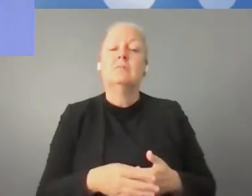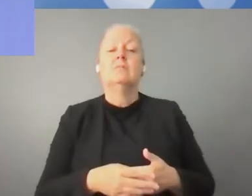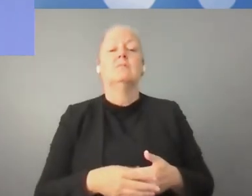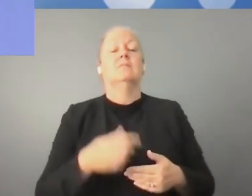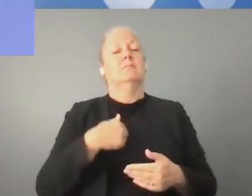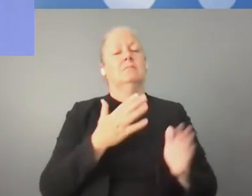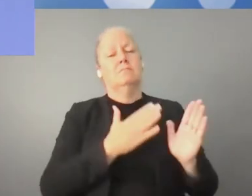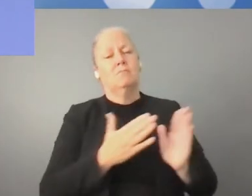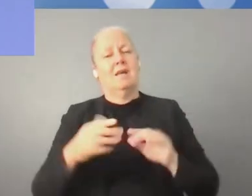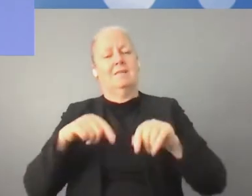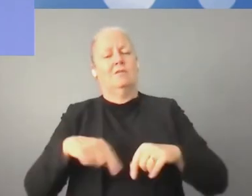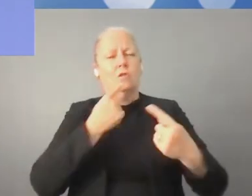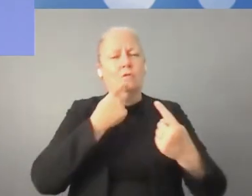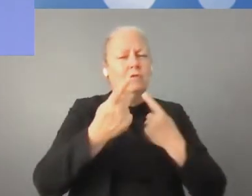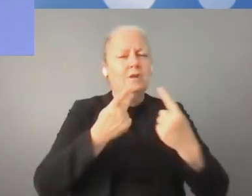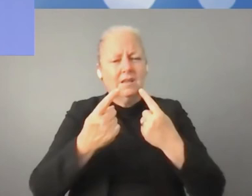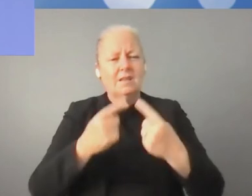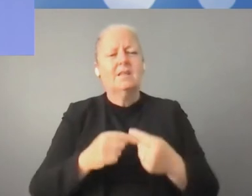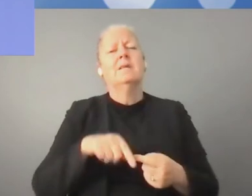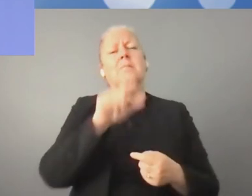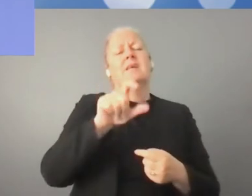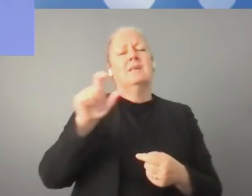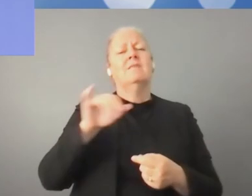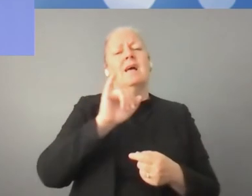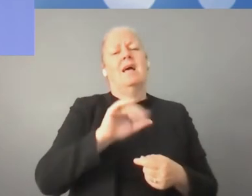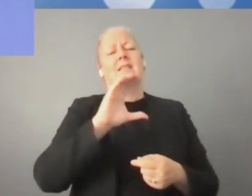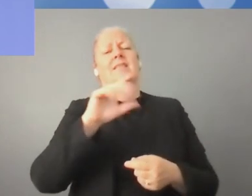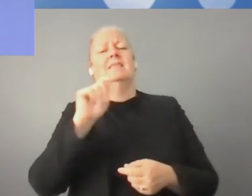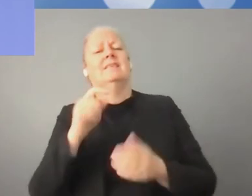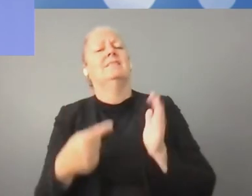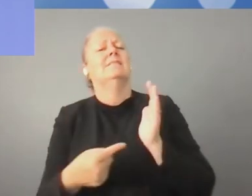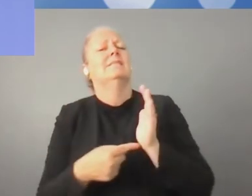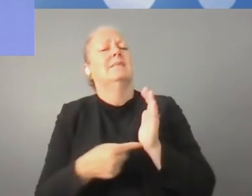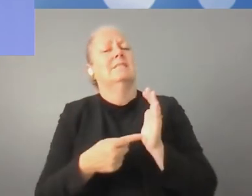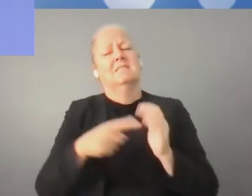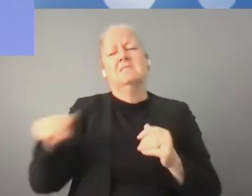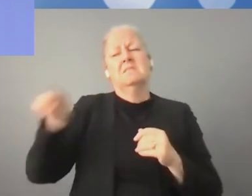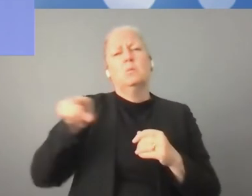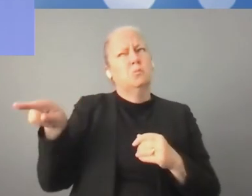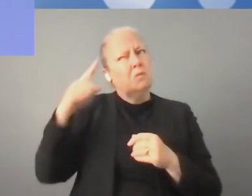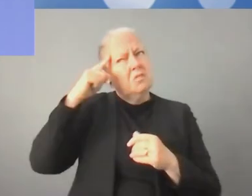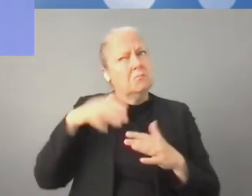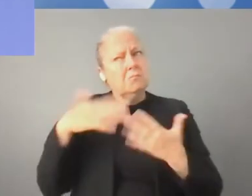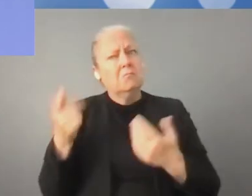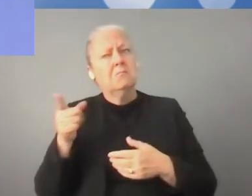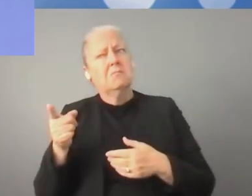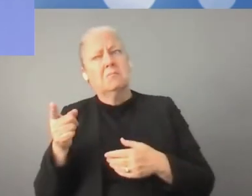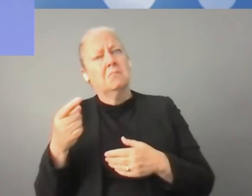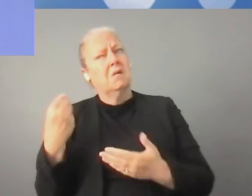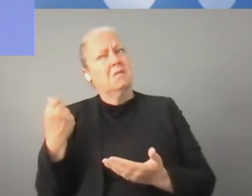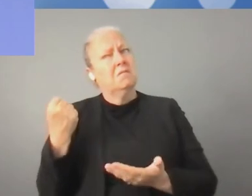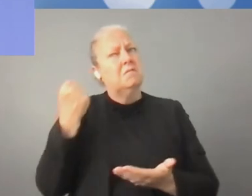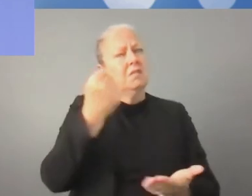de las autoridades públicas. En cuanto al financiamiento, aquí debo ser